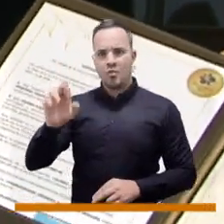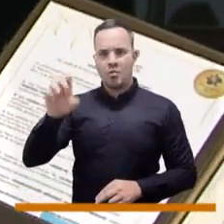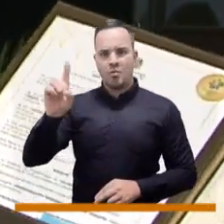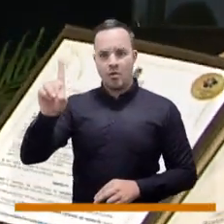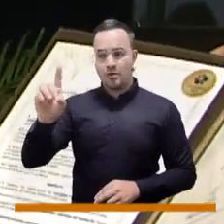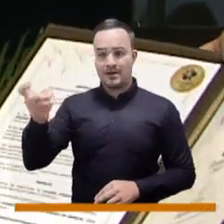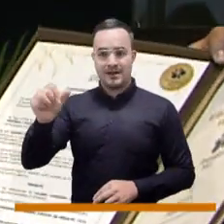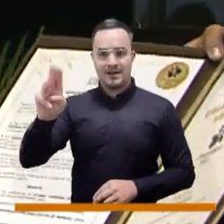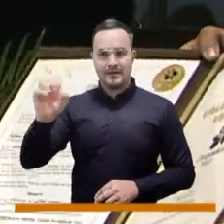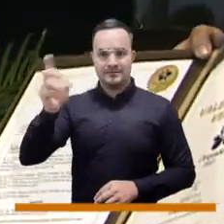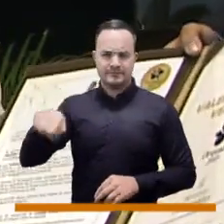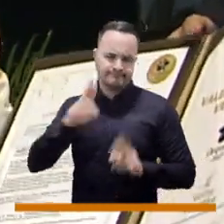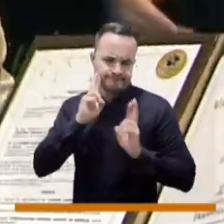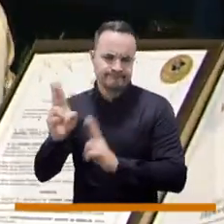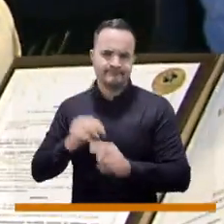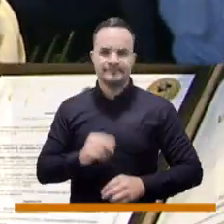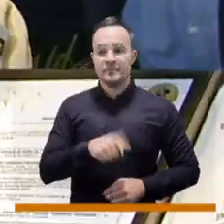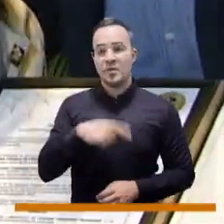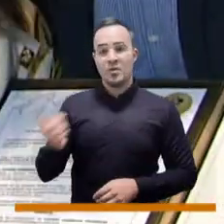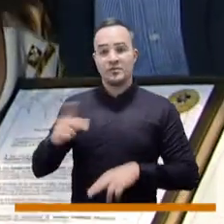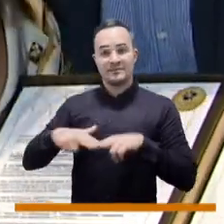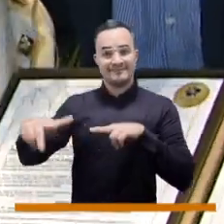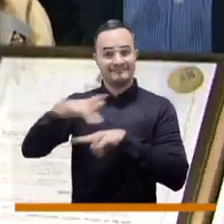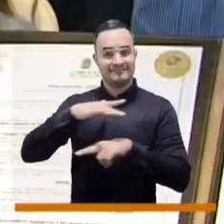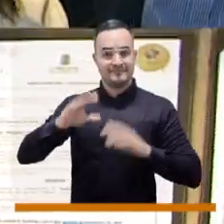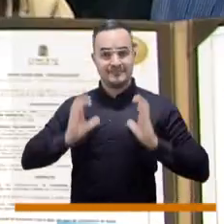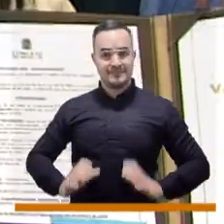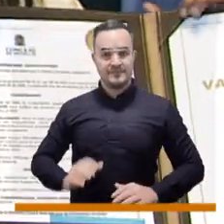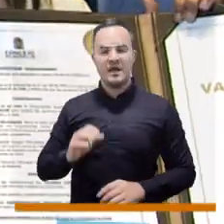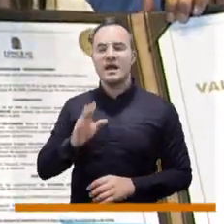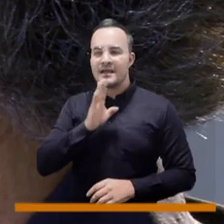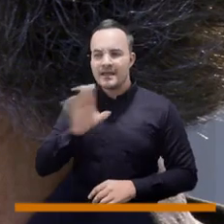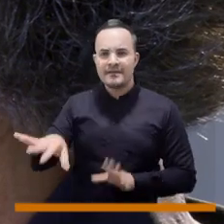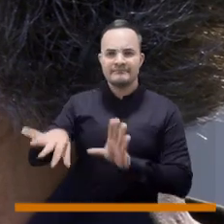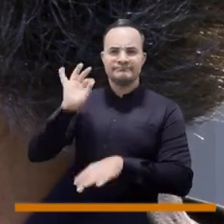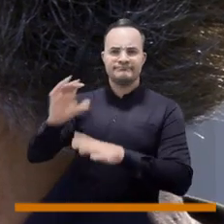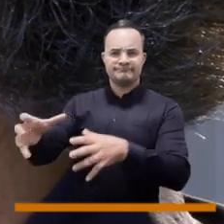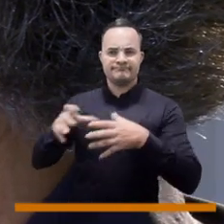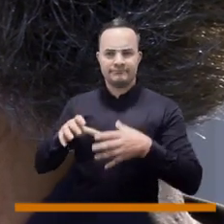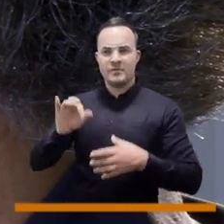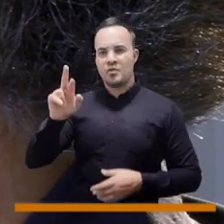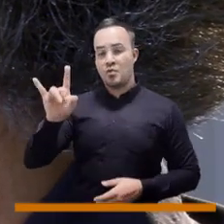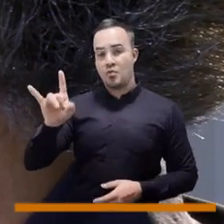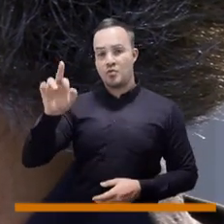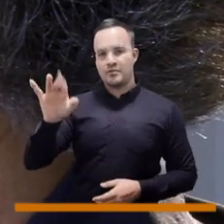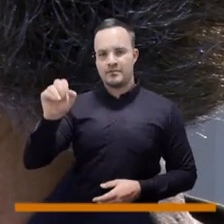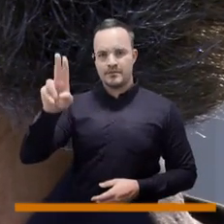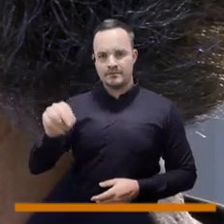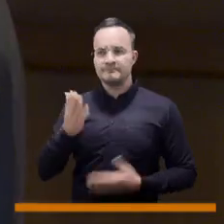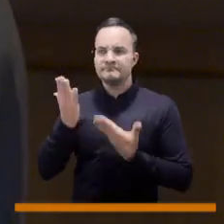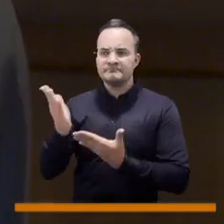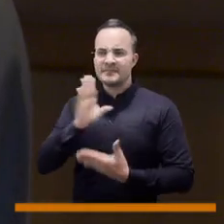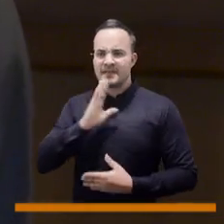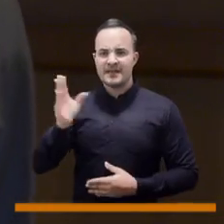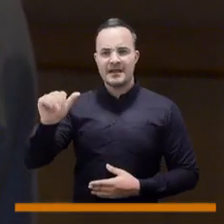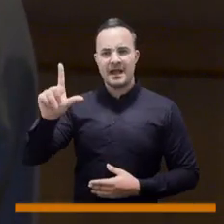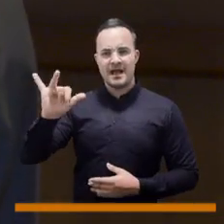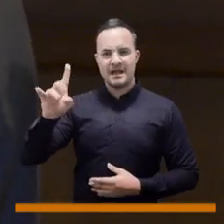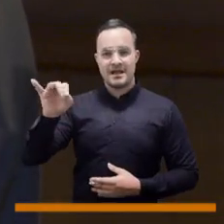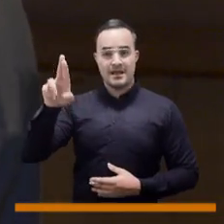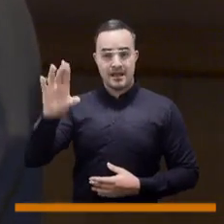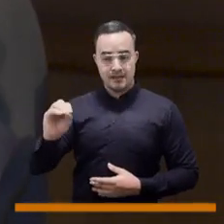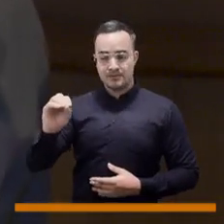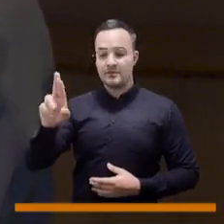los World Games. El mérito ecológico y cívico para Urban. Recibe Alejandro Echeverry